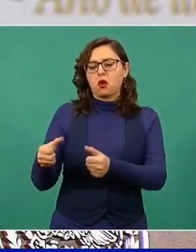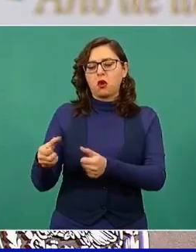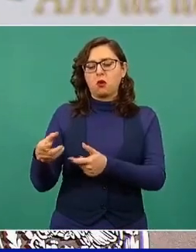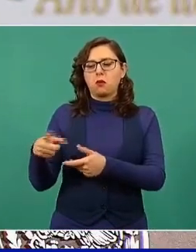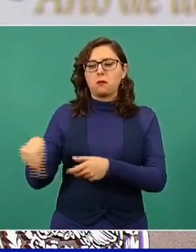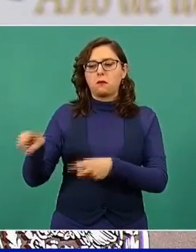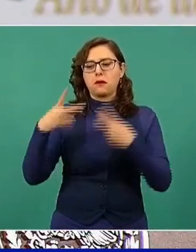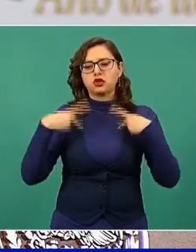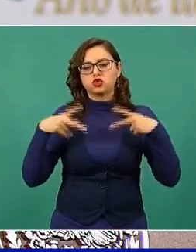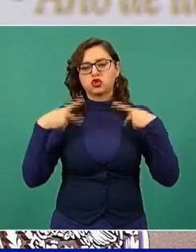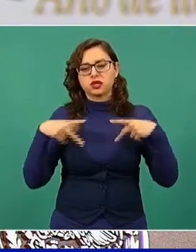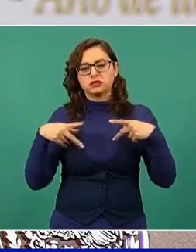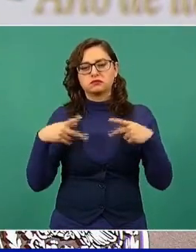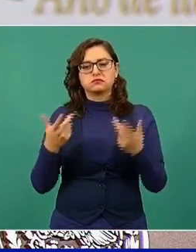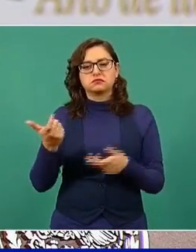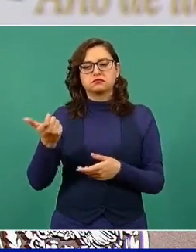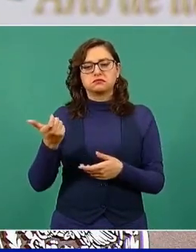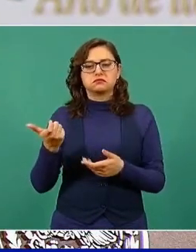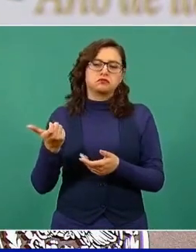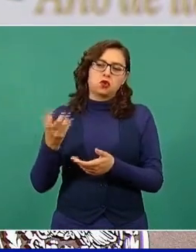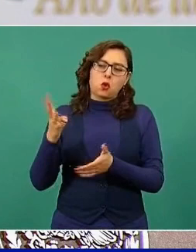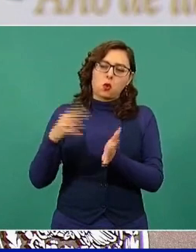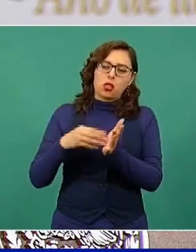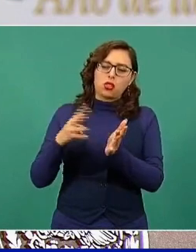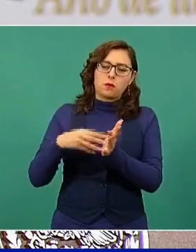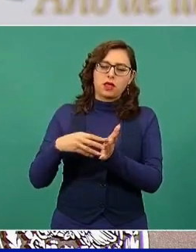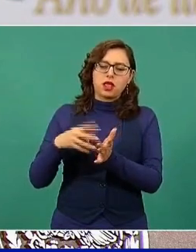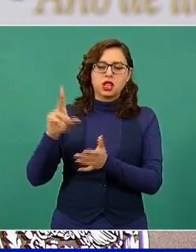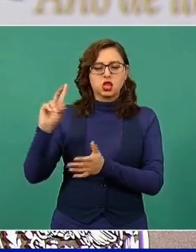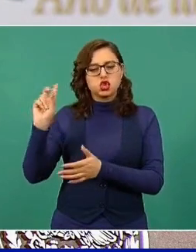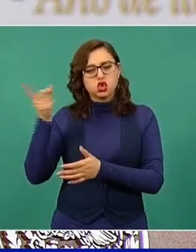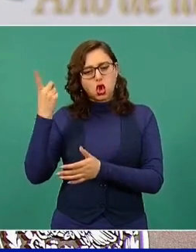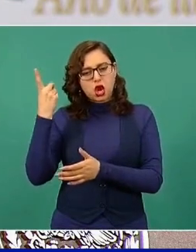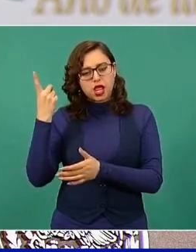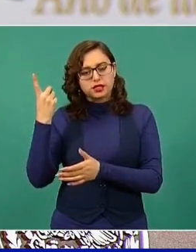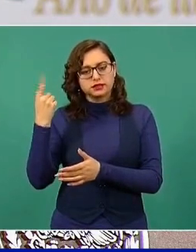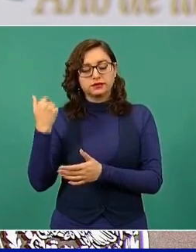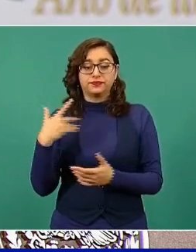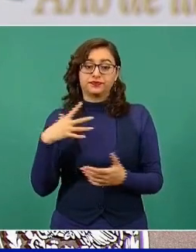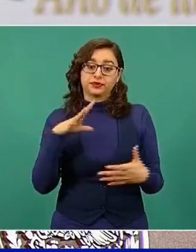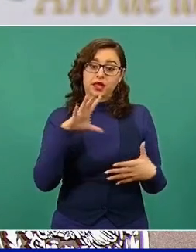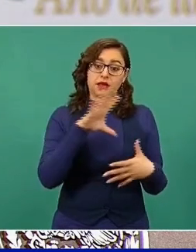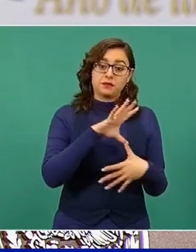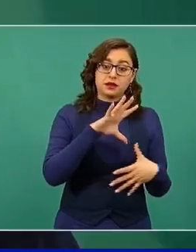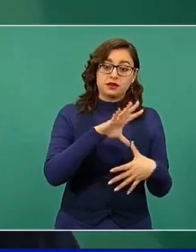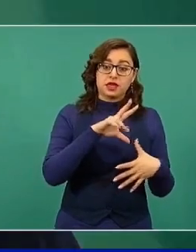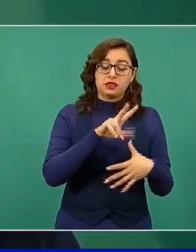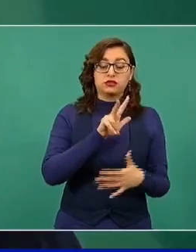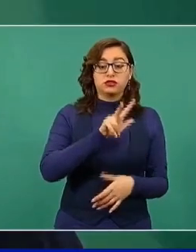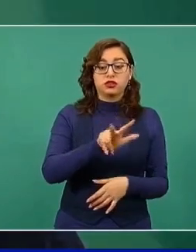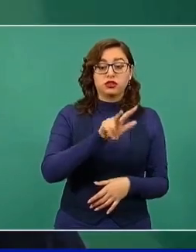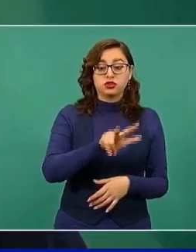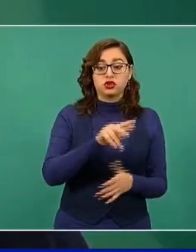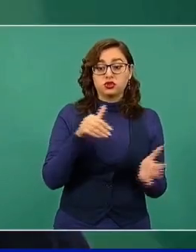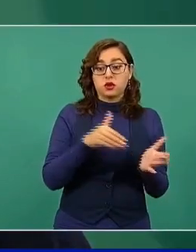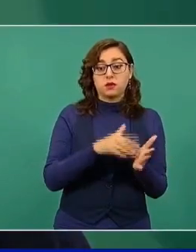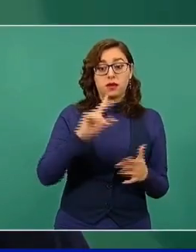y en América, 18 mil dólares,